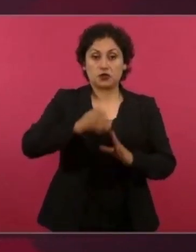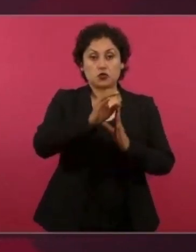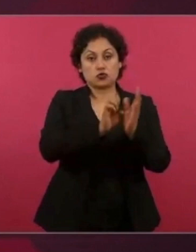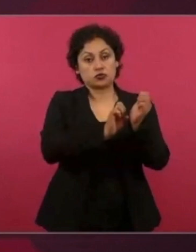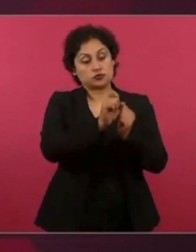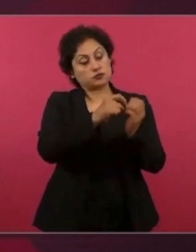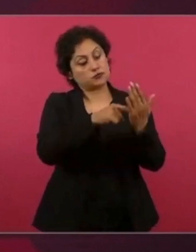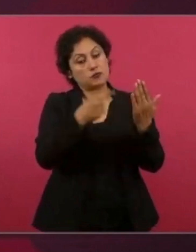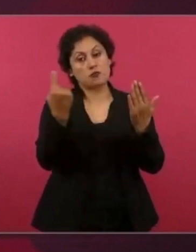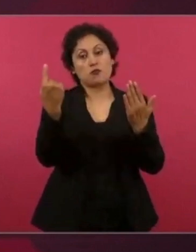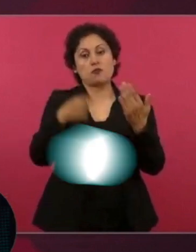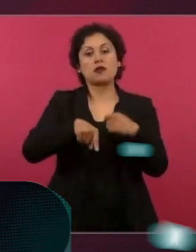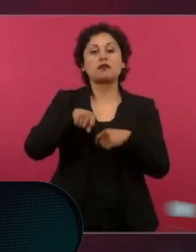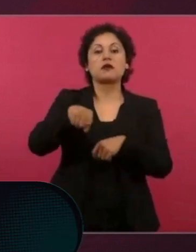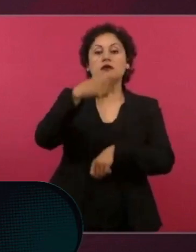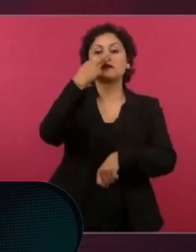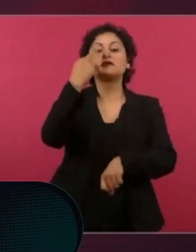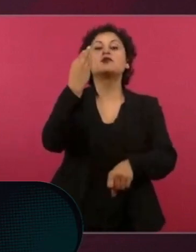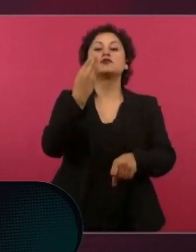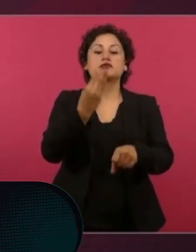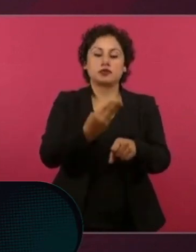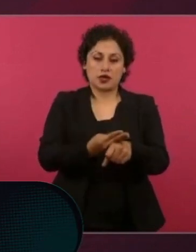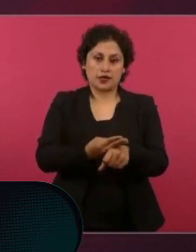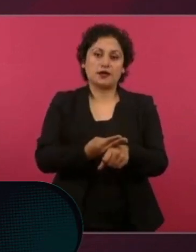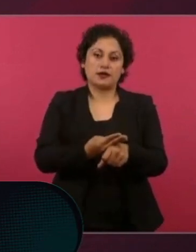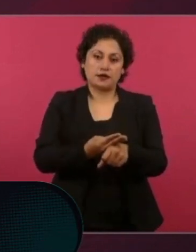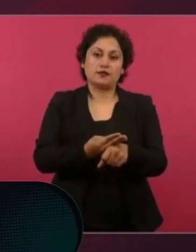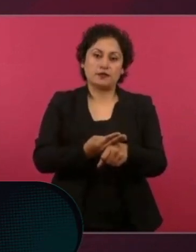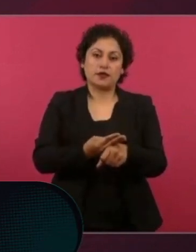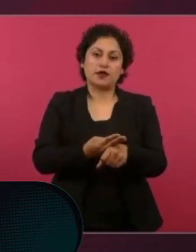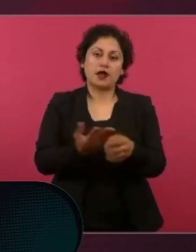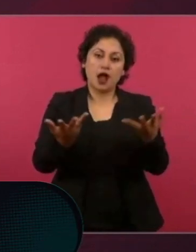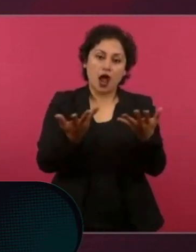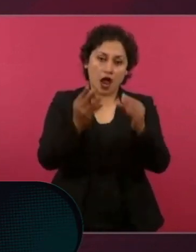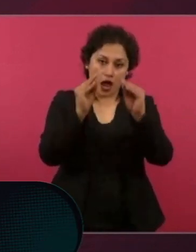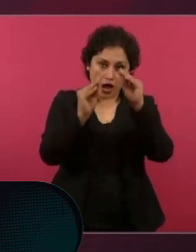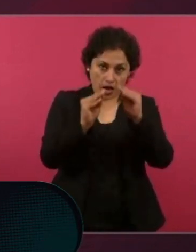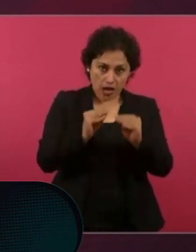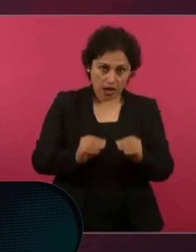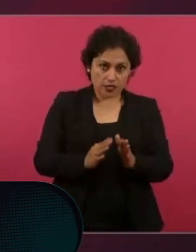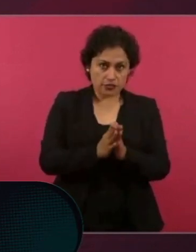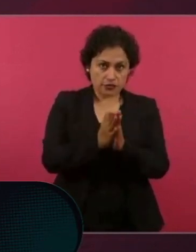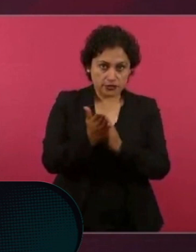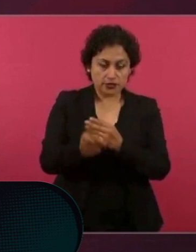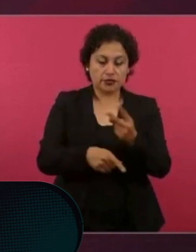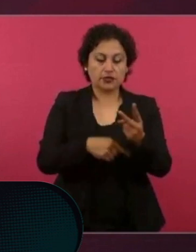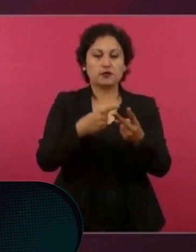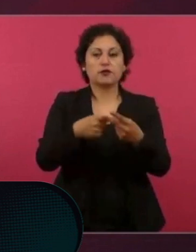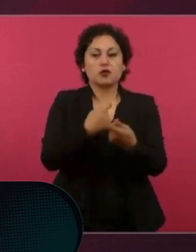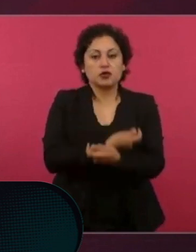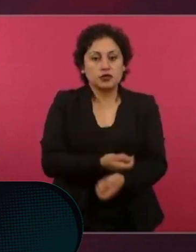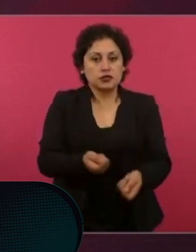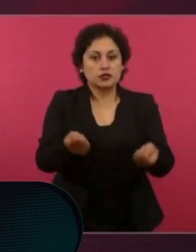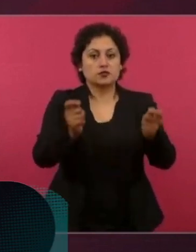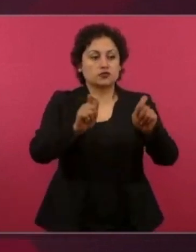texto y desde luego la distribución, la entrega a los